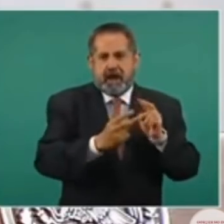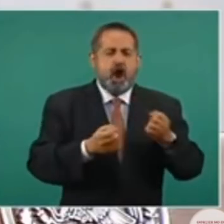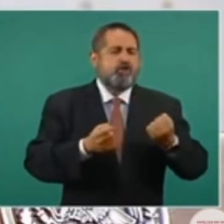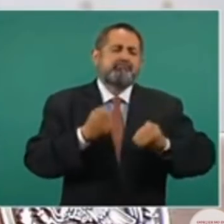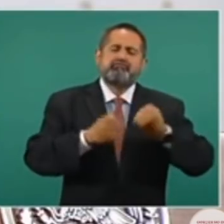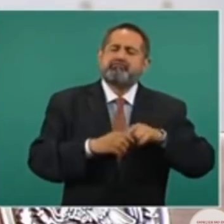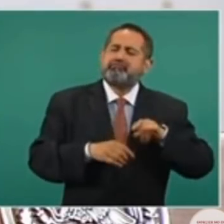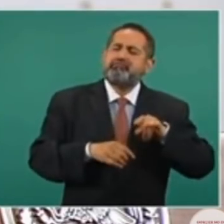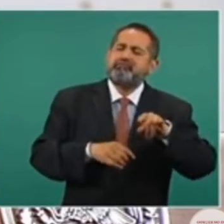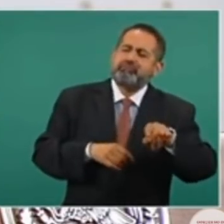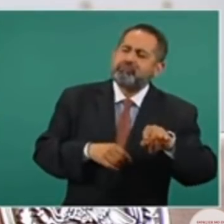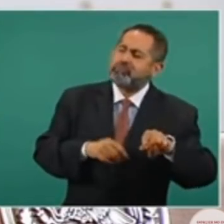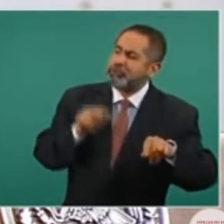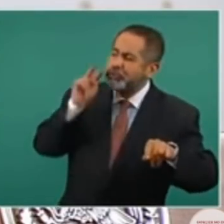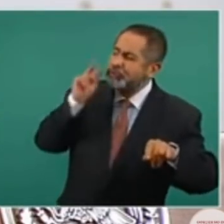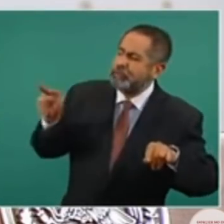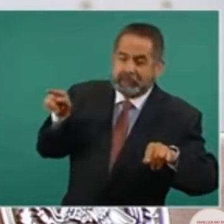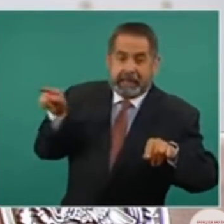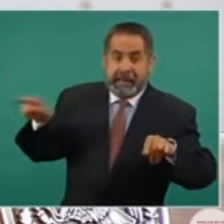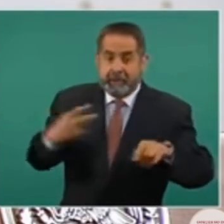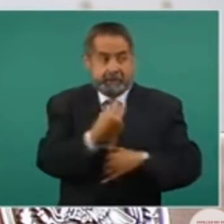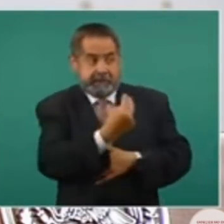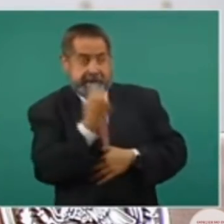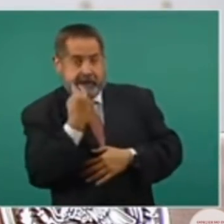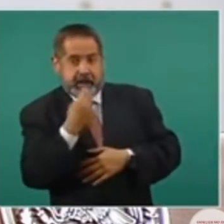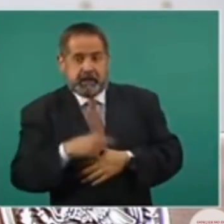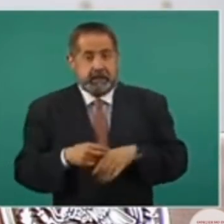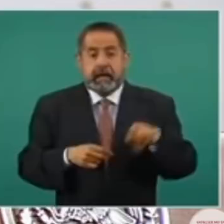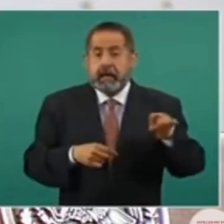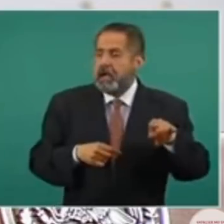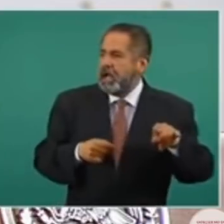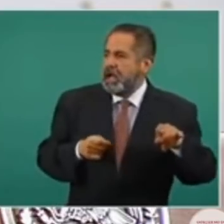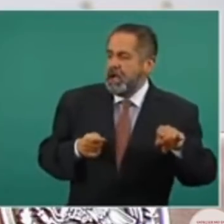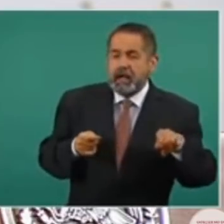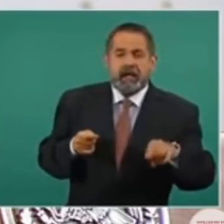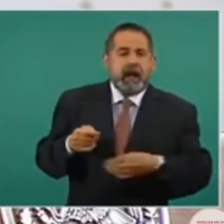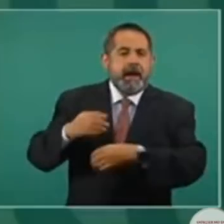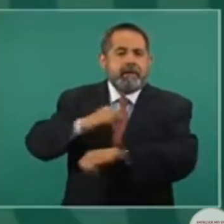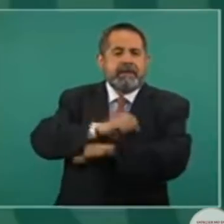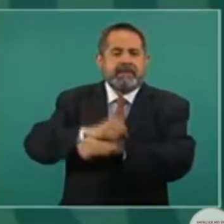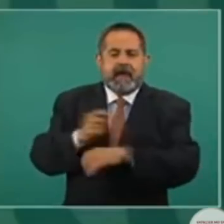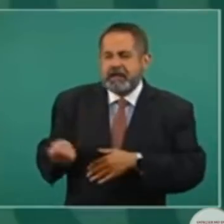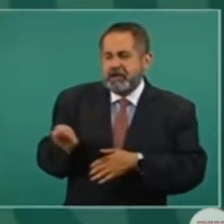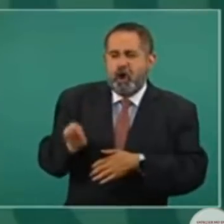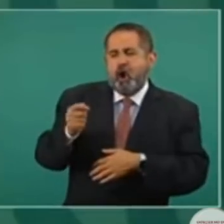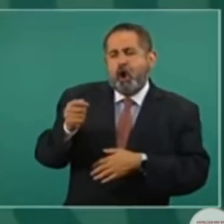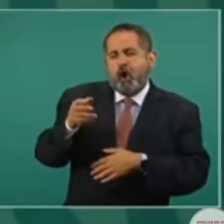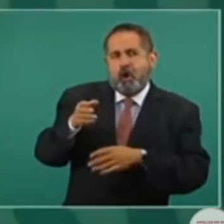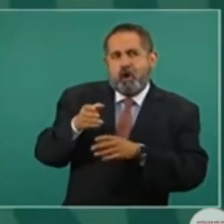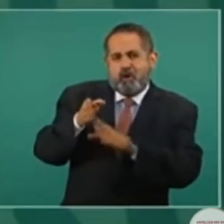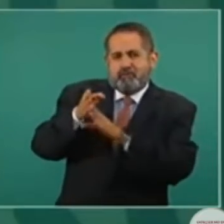y me ve así y baja la ventanilla, no sé si con manigueta o